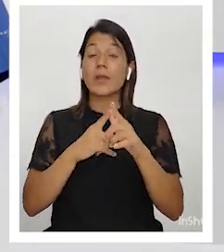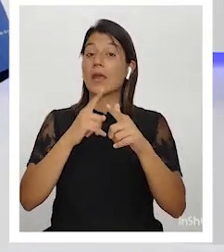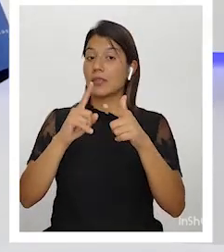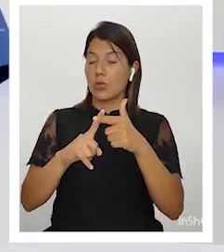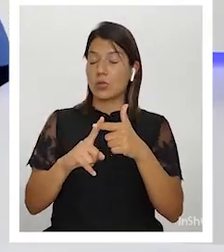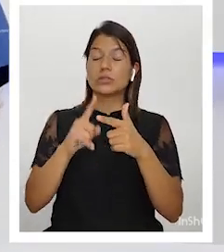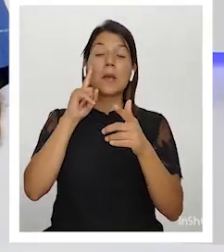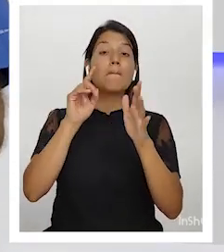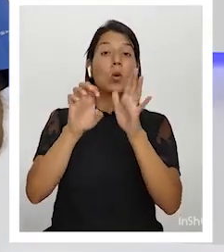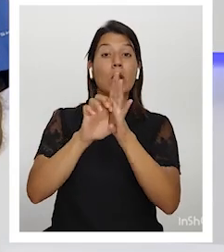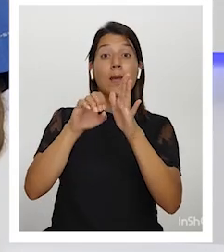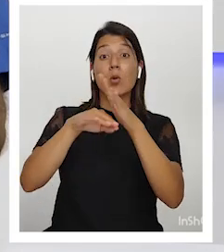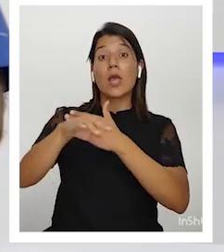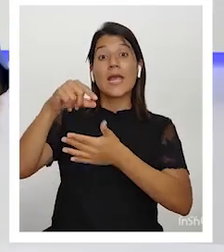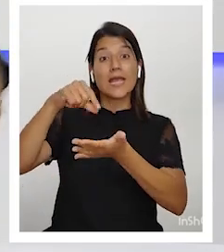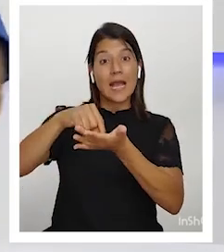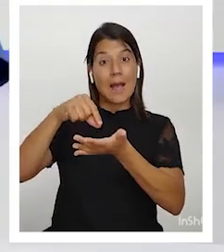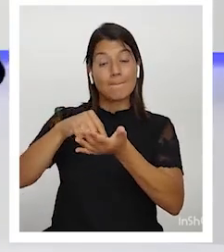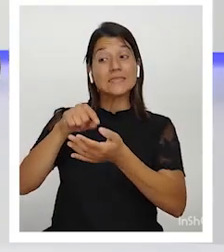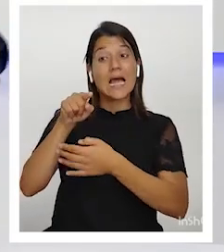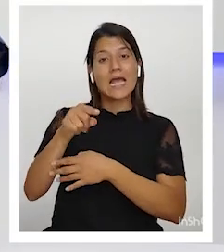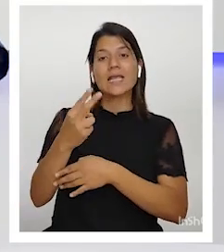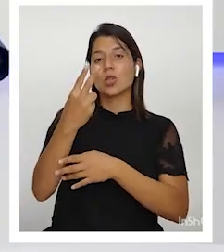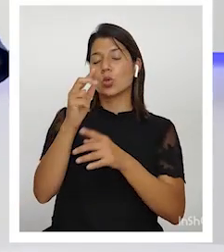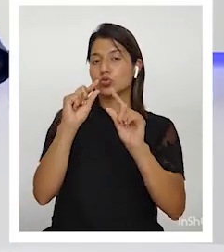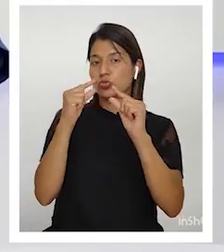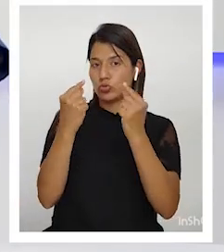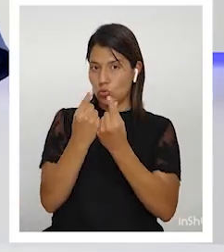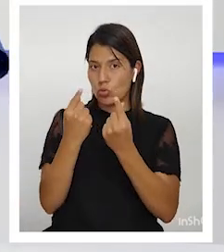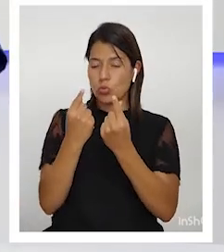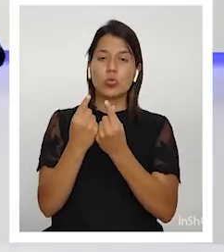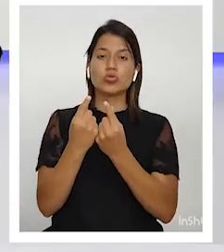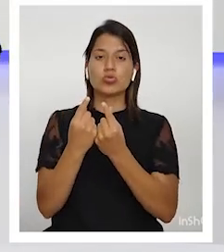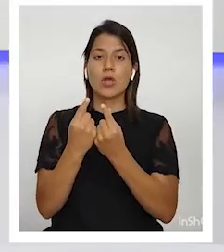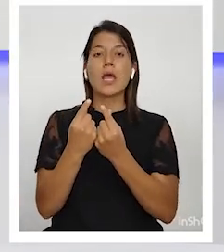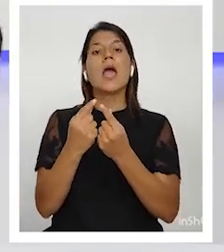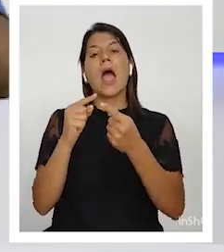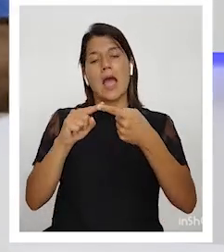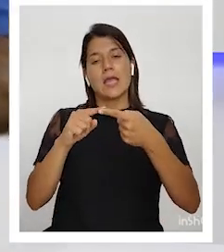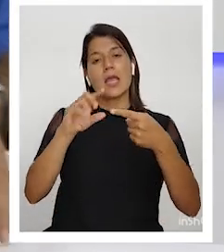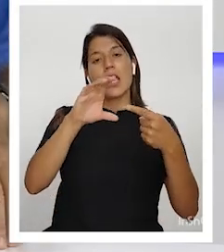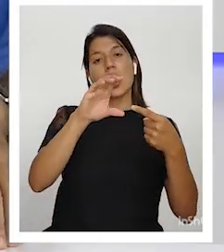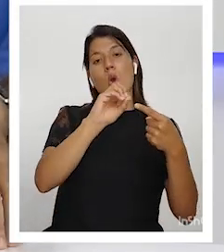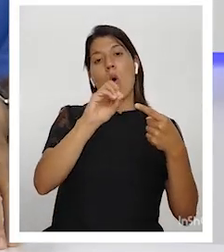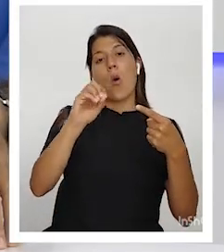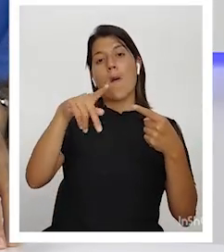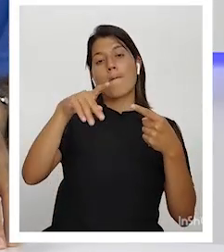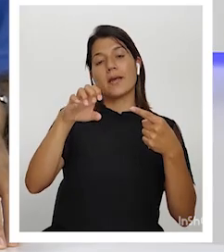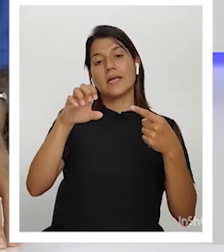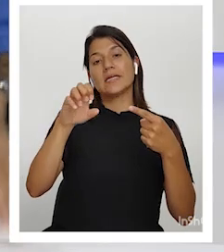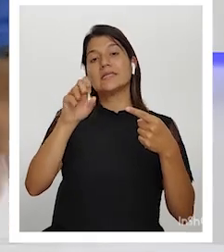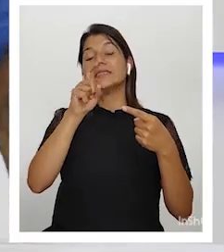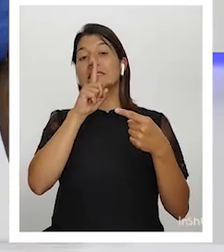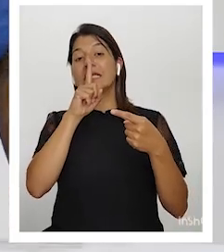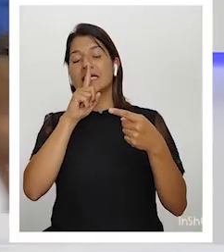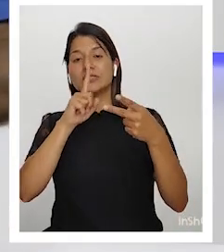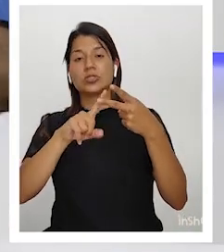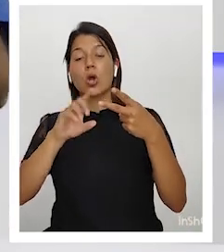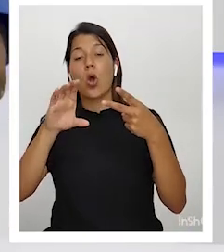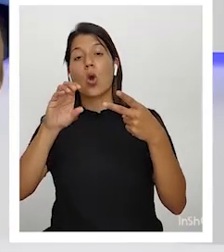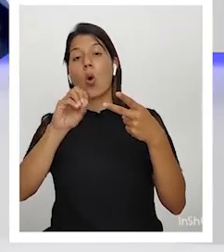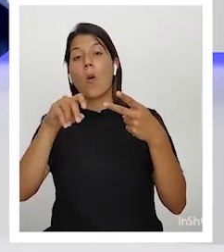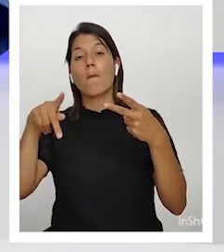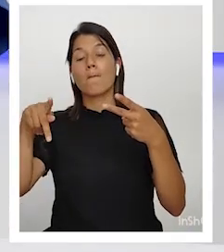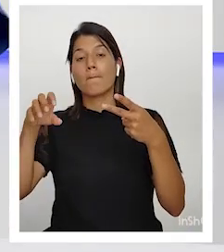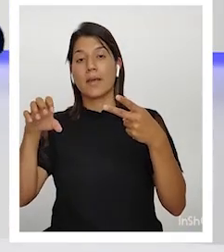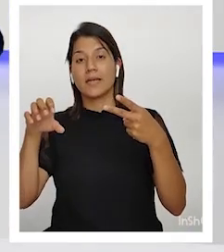entonces, por ejemplo, ahí en Quepos había dos grupos, los que invadieron Copa de Silencio y los de Copa de Cerritos, en Parrita.